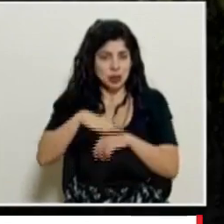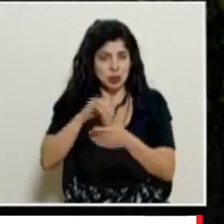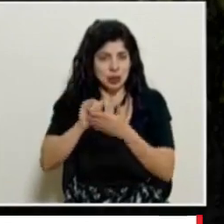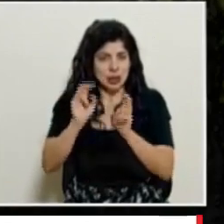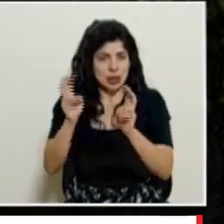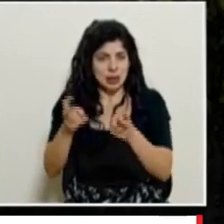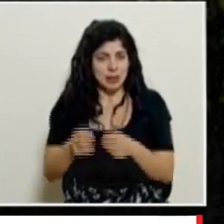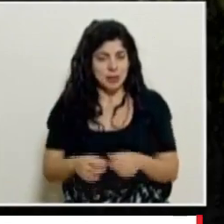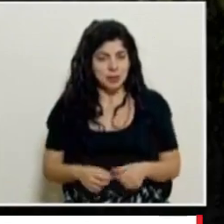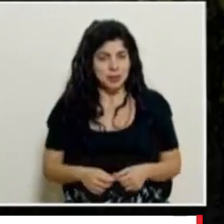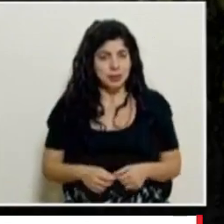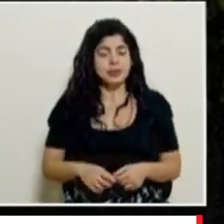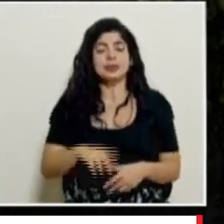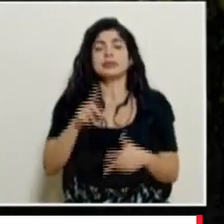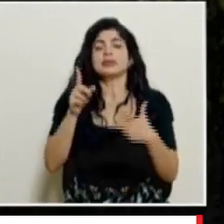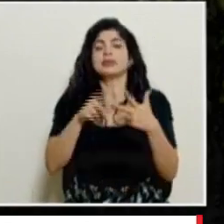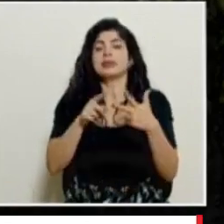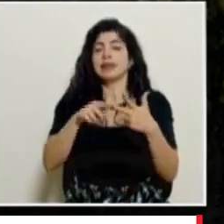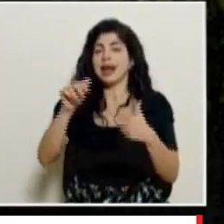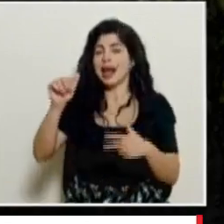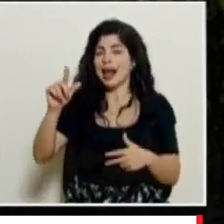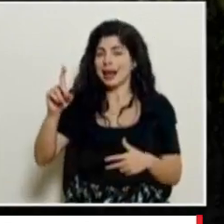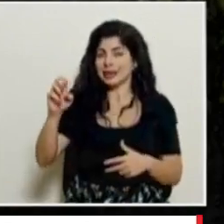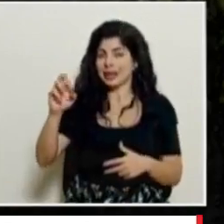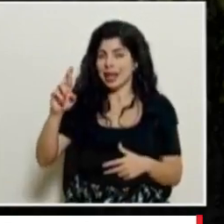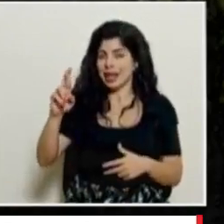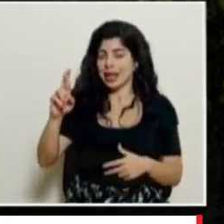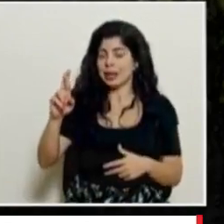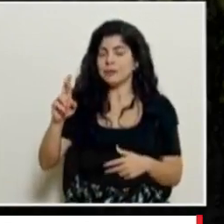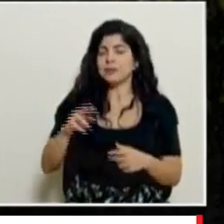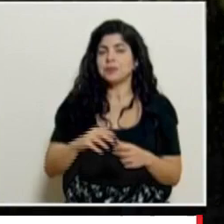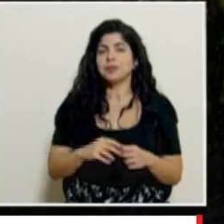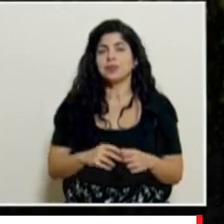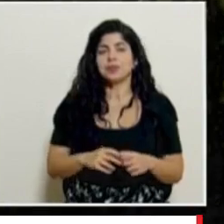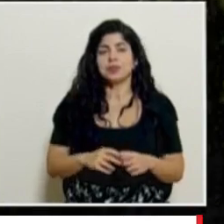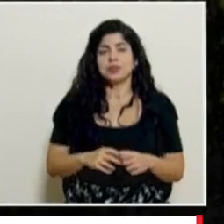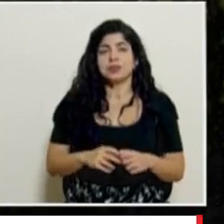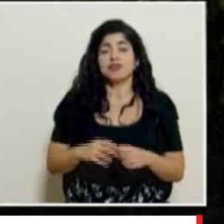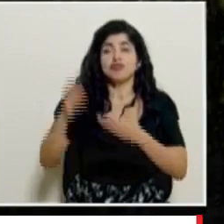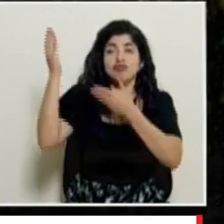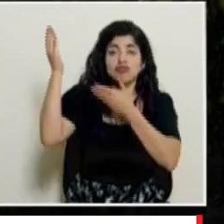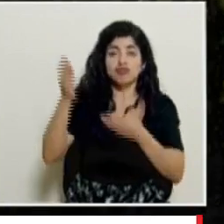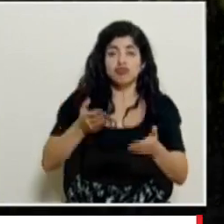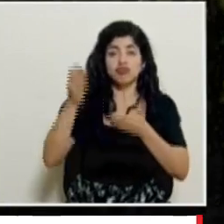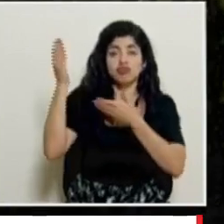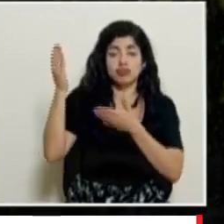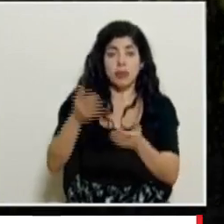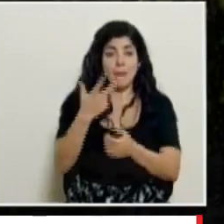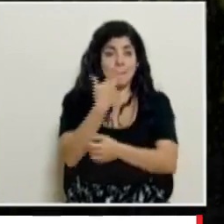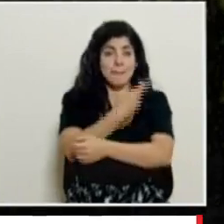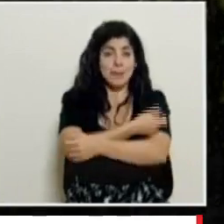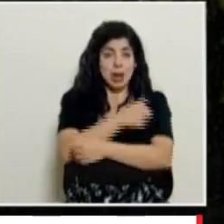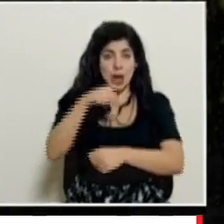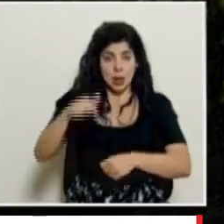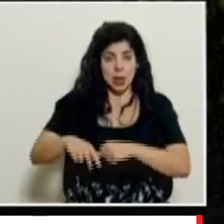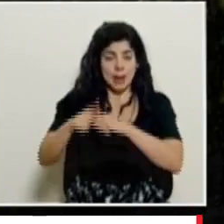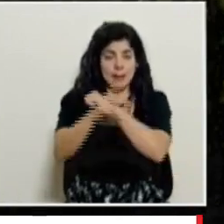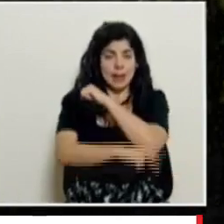casos don Alexander en el flujo de los envíos de vacunas al país